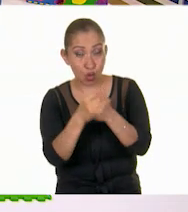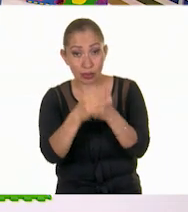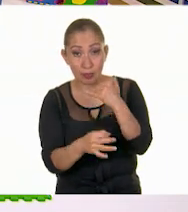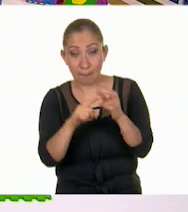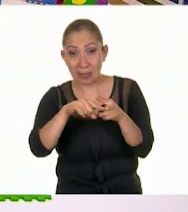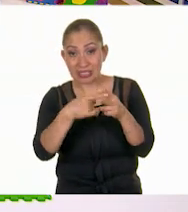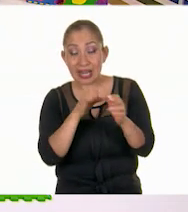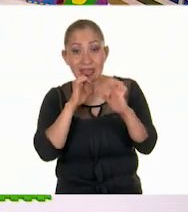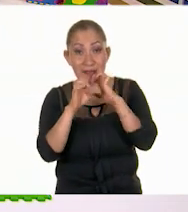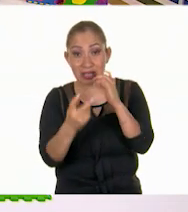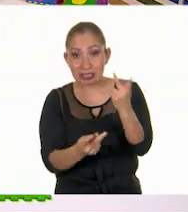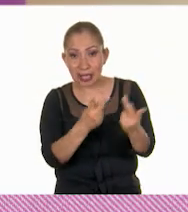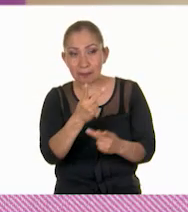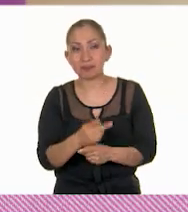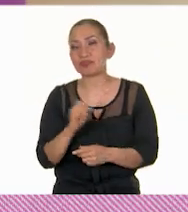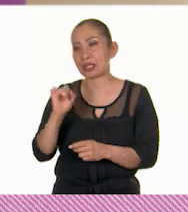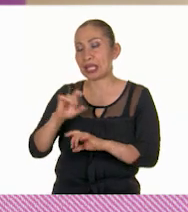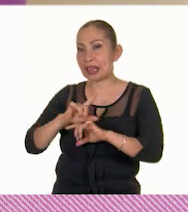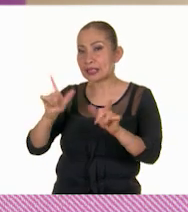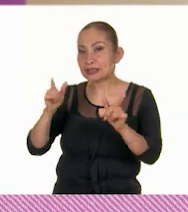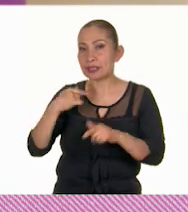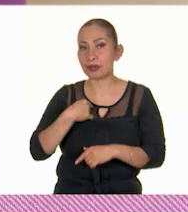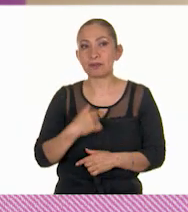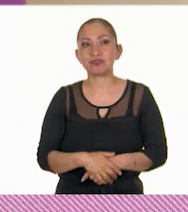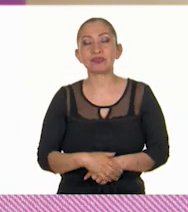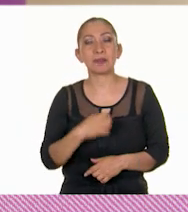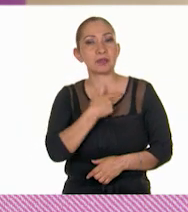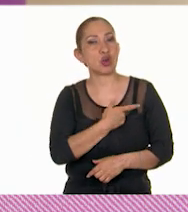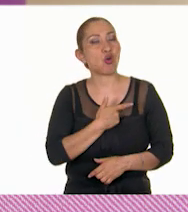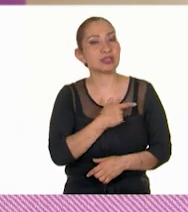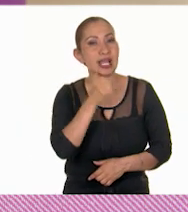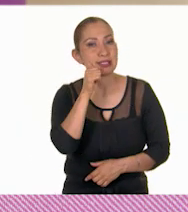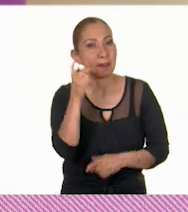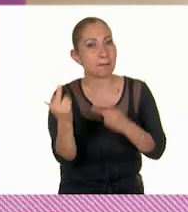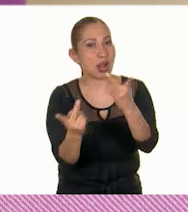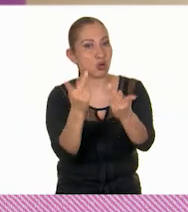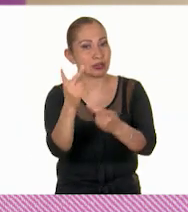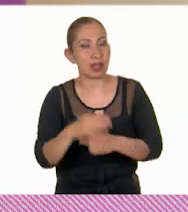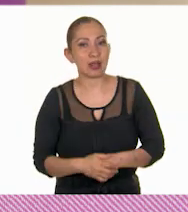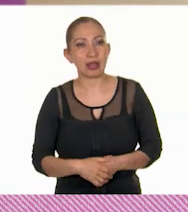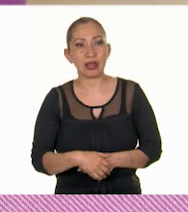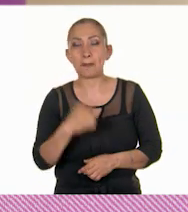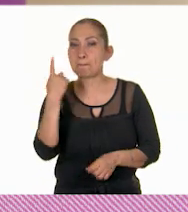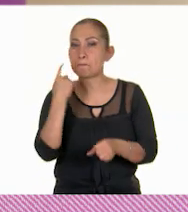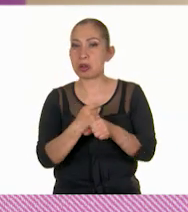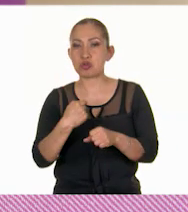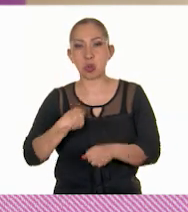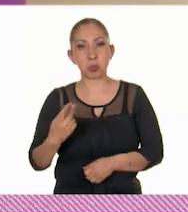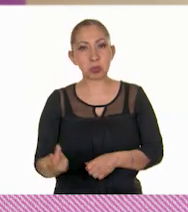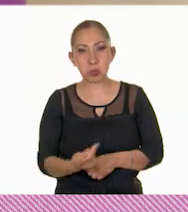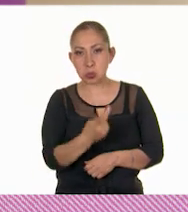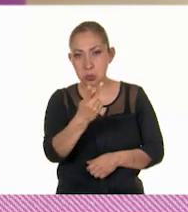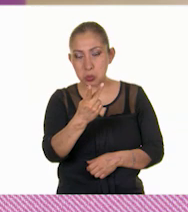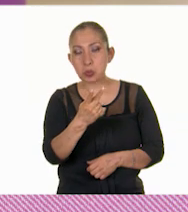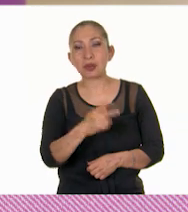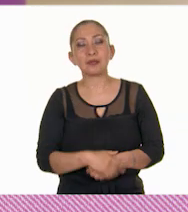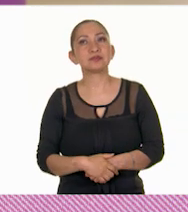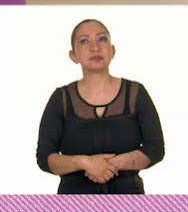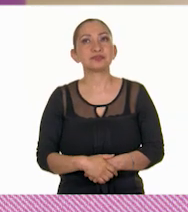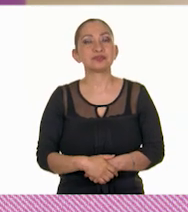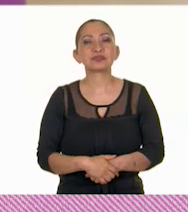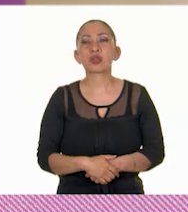iniciar la entrevista? ¡Claro, estoy lista! Me encanta hacer preguntas. Mi primera pregunta sería,